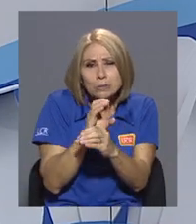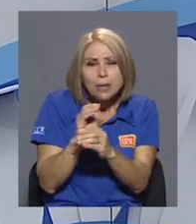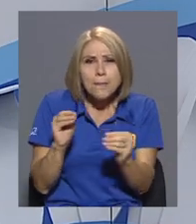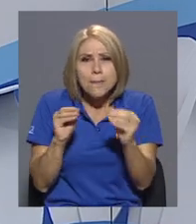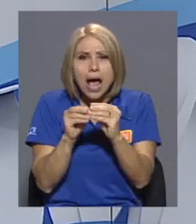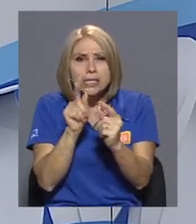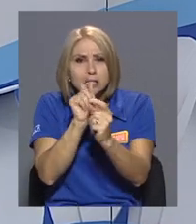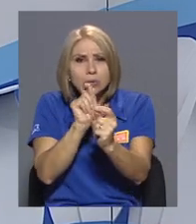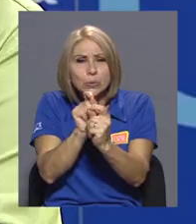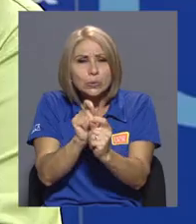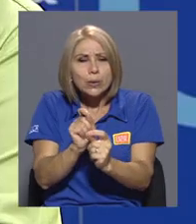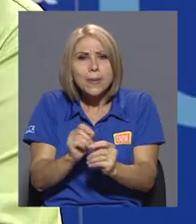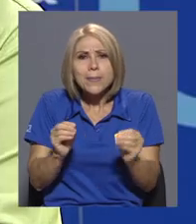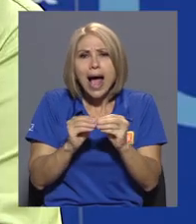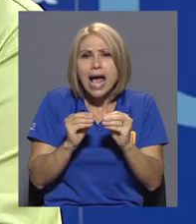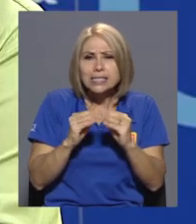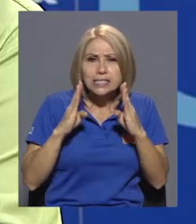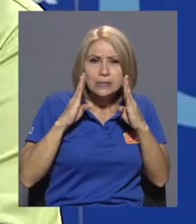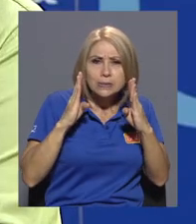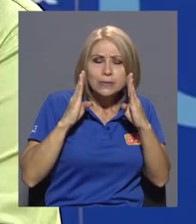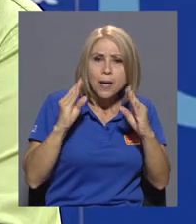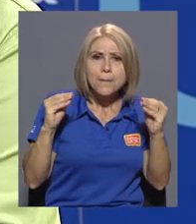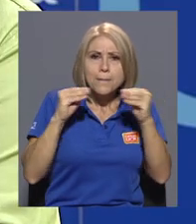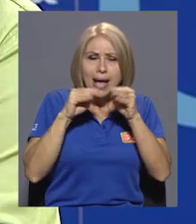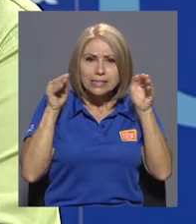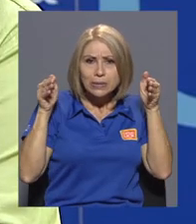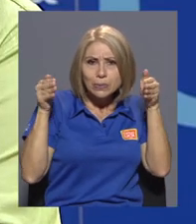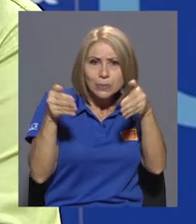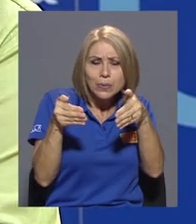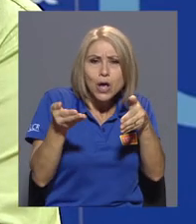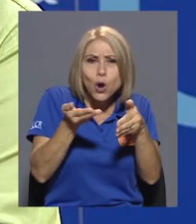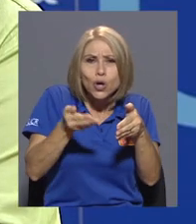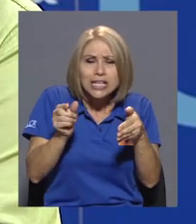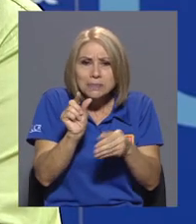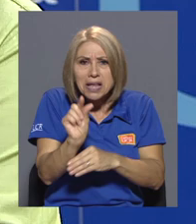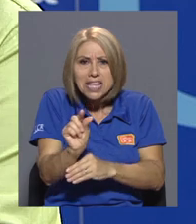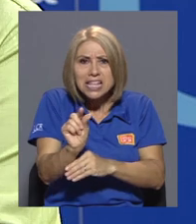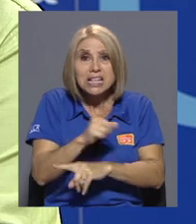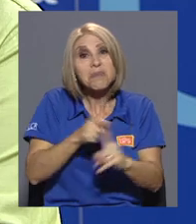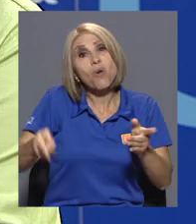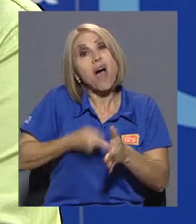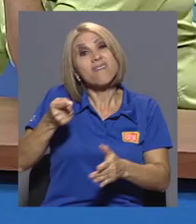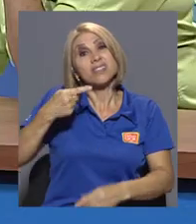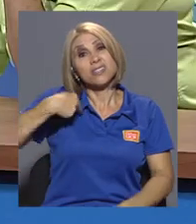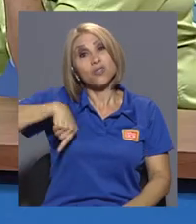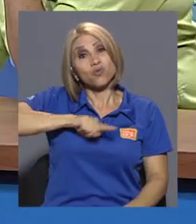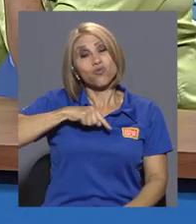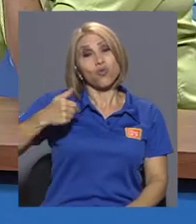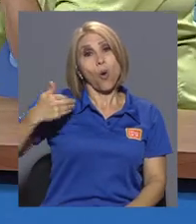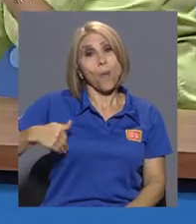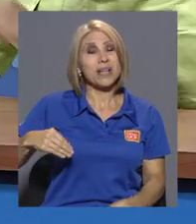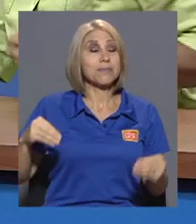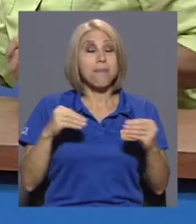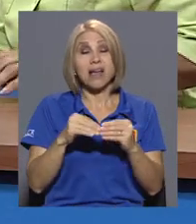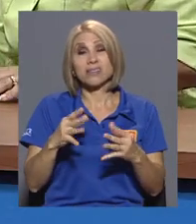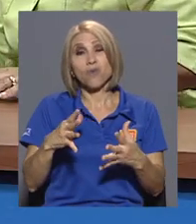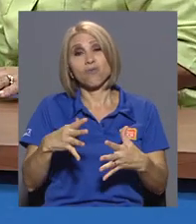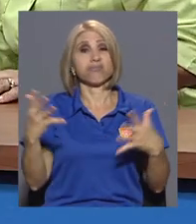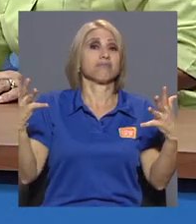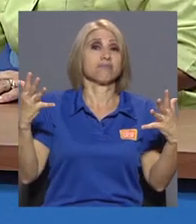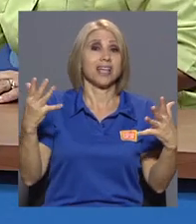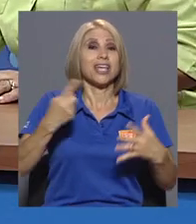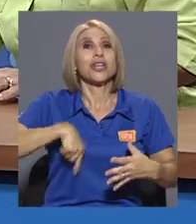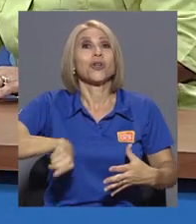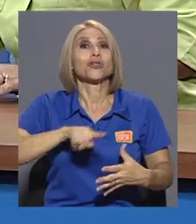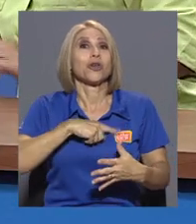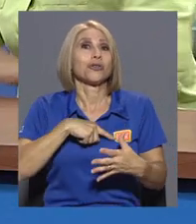son como más concentradas en pequeñitas cositas. En cambio, a los hombres somos un poco más groseros y matamos sin querer con